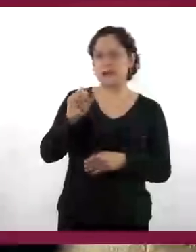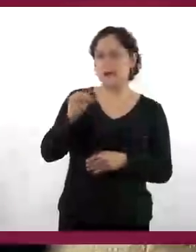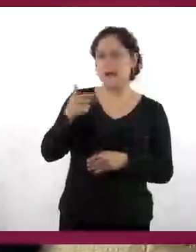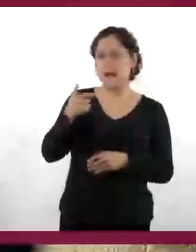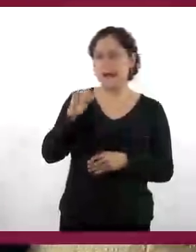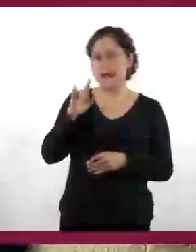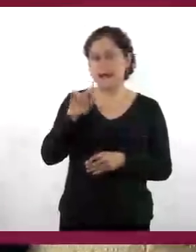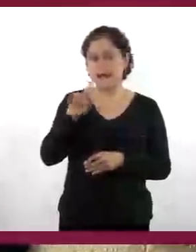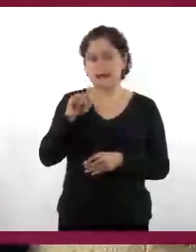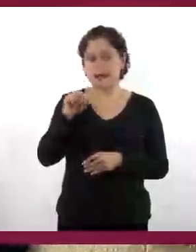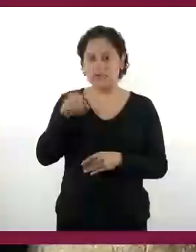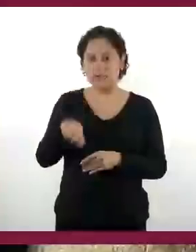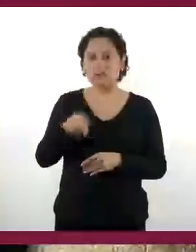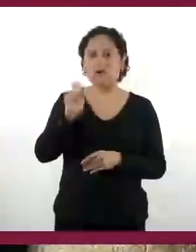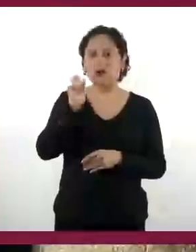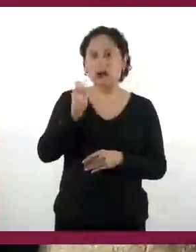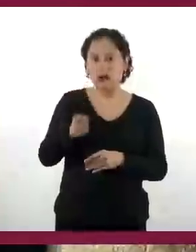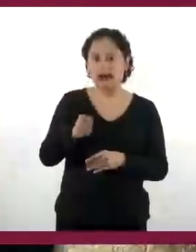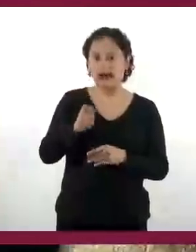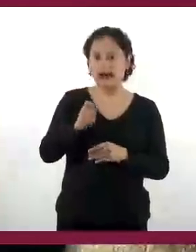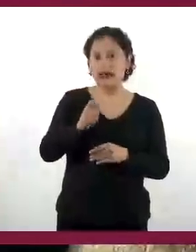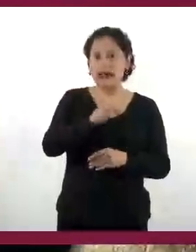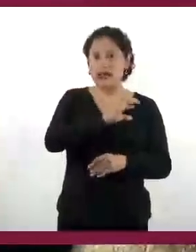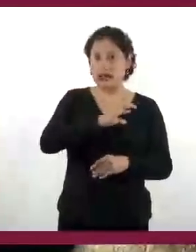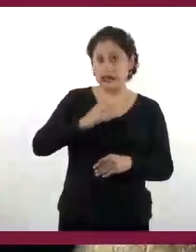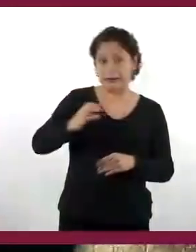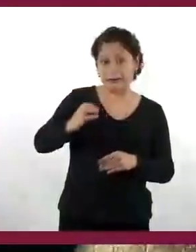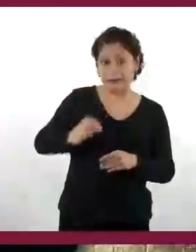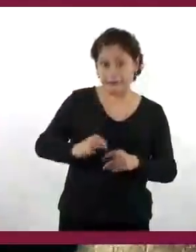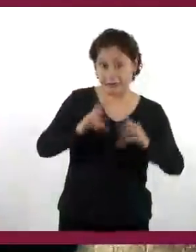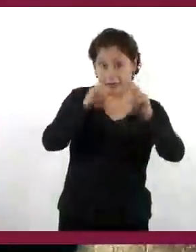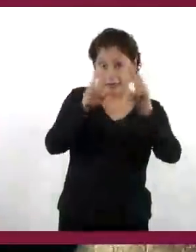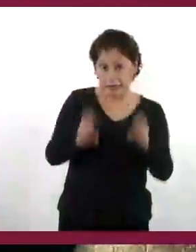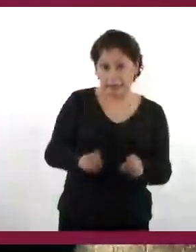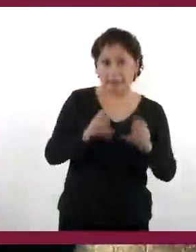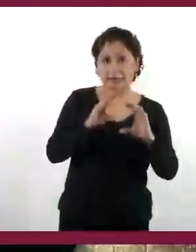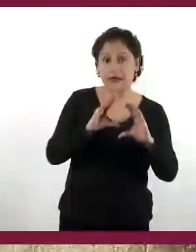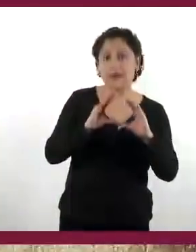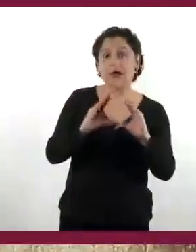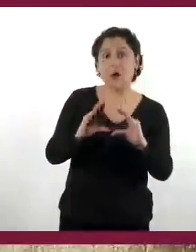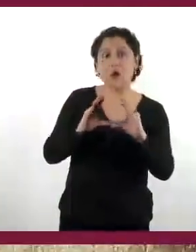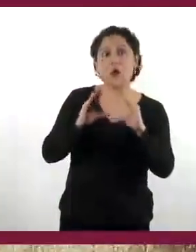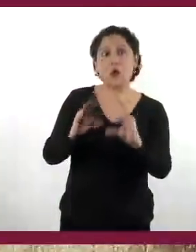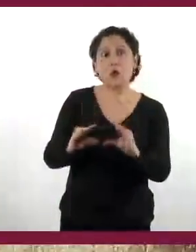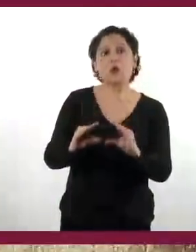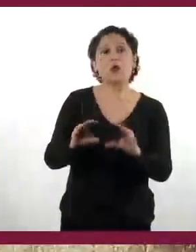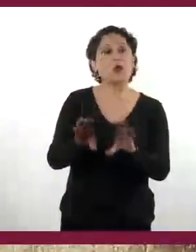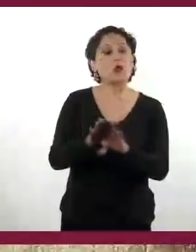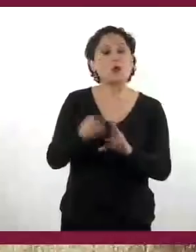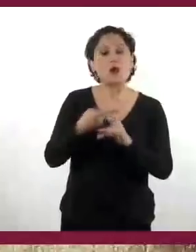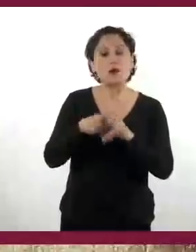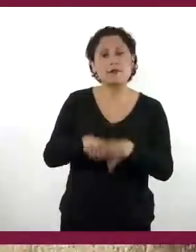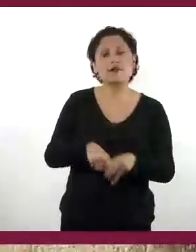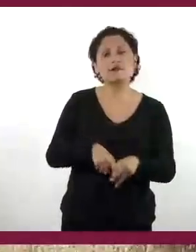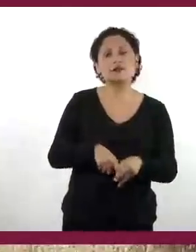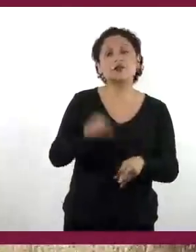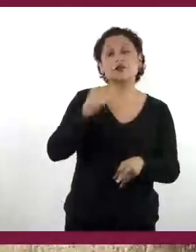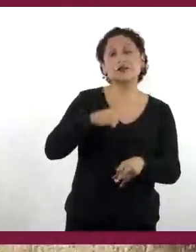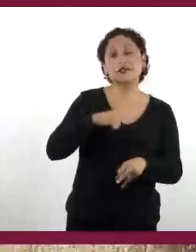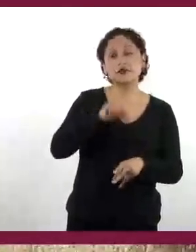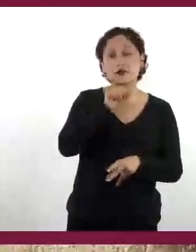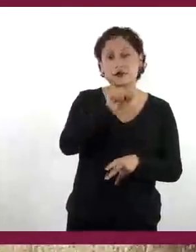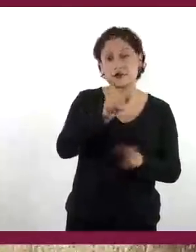es decir, la enseñanza de la doctrina cristiana en la Nueva España, se realizó de manera gradual. Comenzó en el siglo XVI y